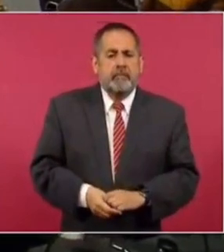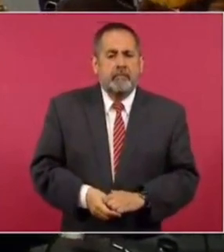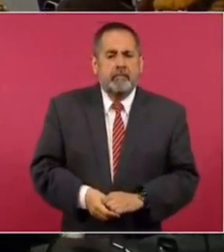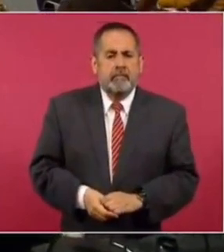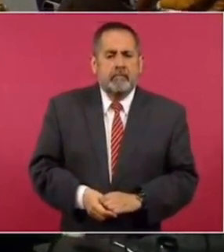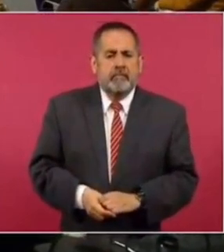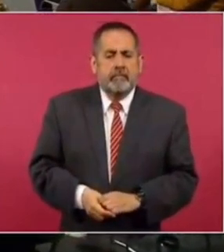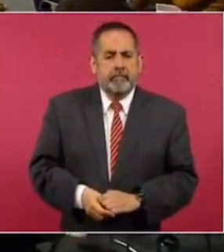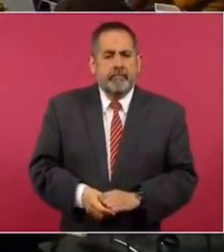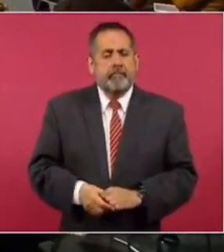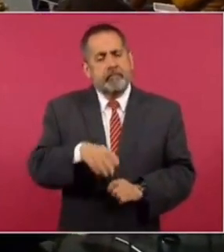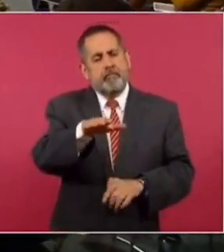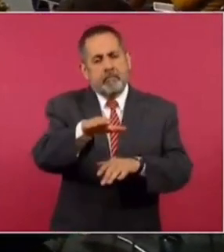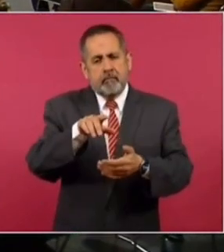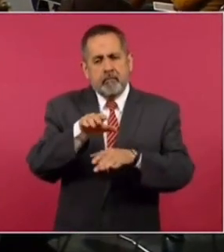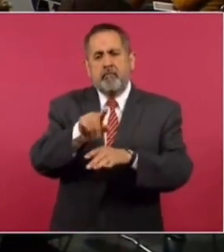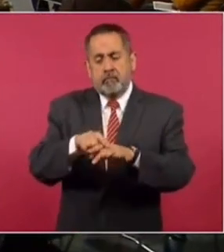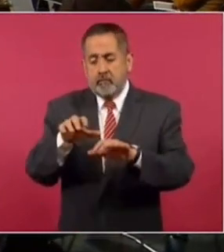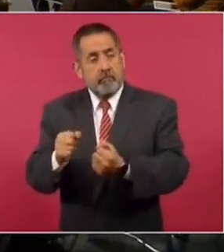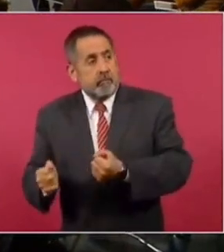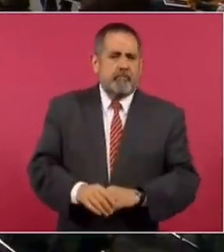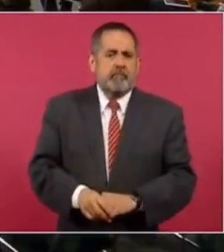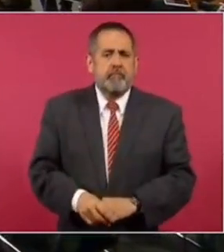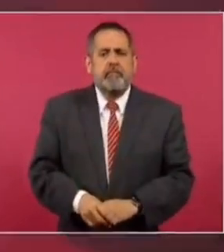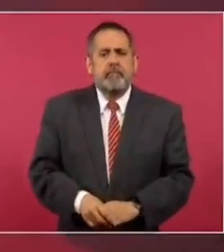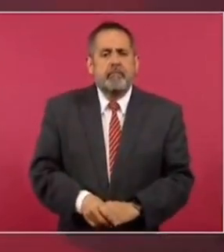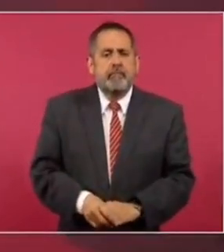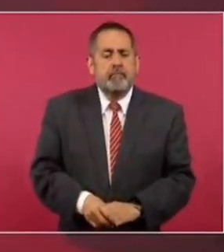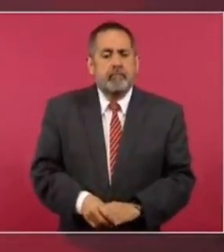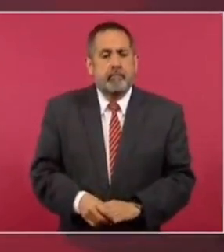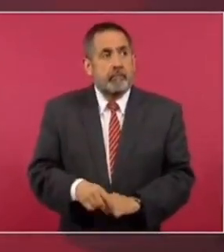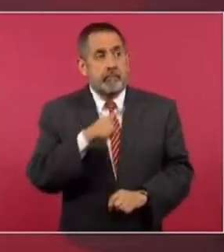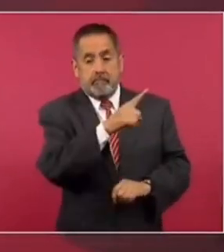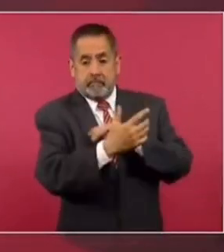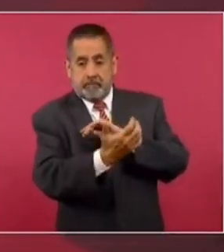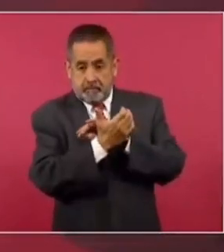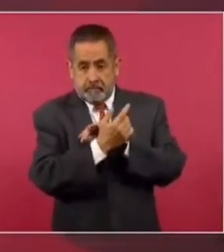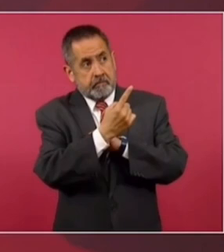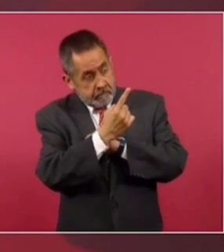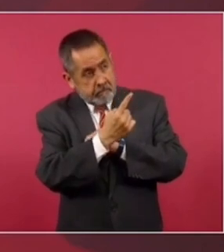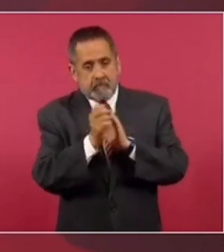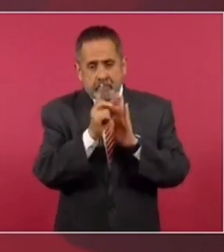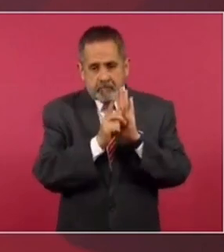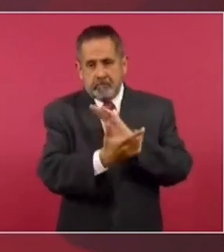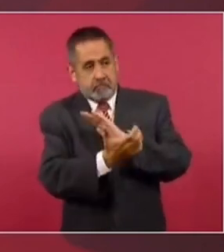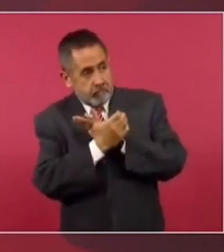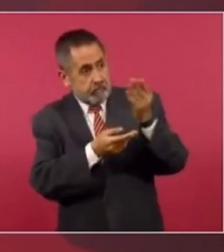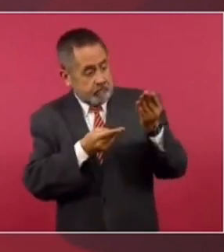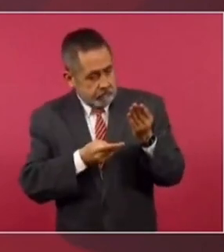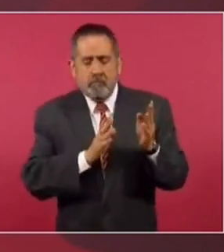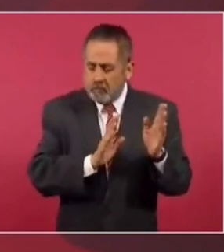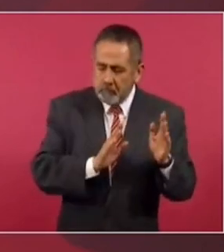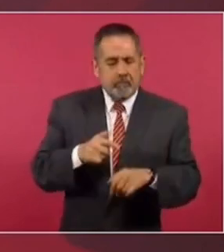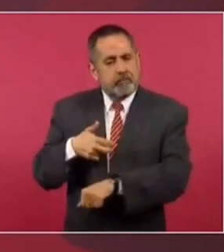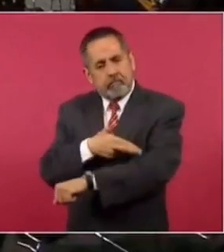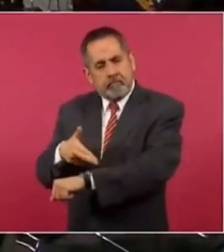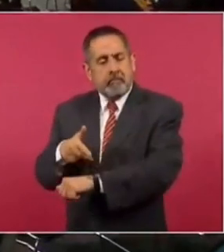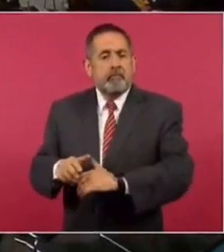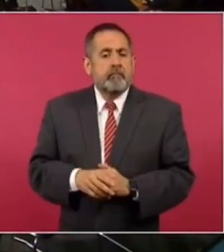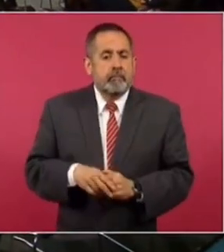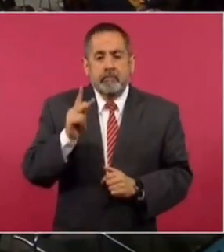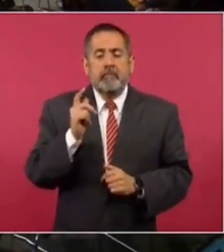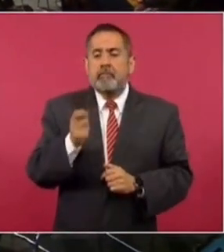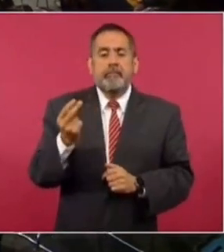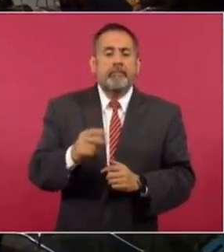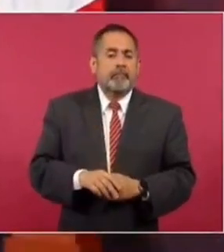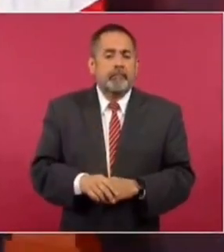la extradición que estás planteando, es un proceso, se hace la solicitud de parte del gobierno, en este caso de Estados Unidos, pero